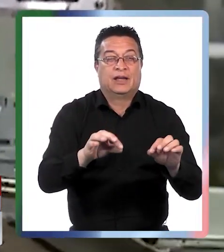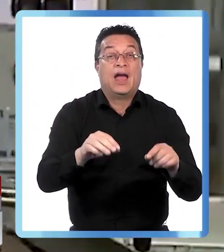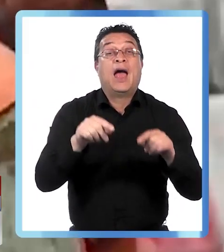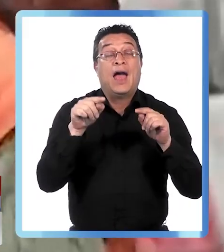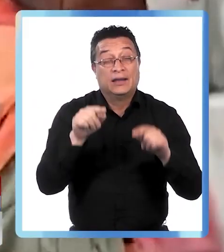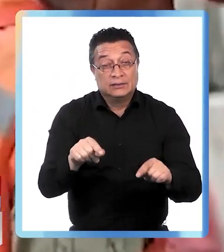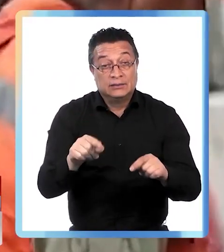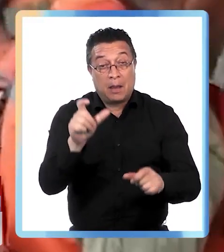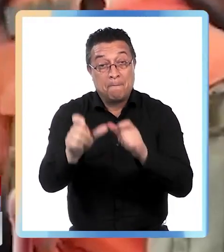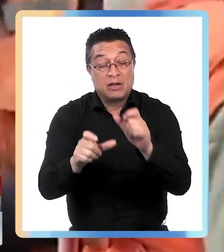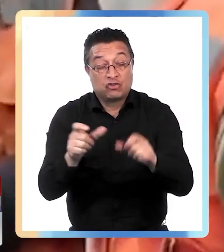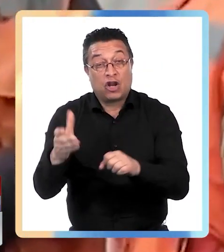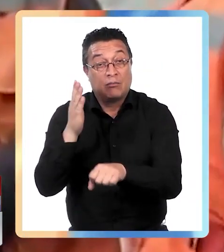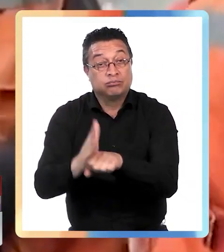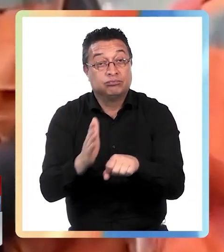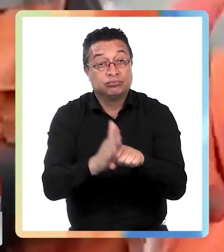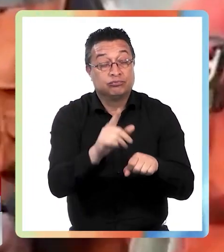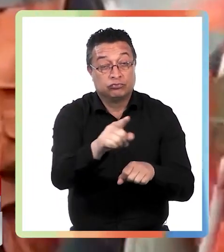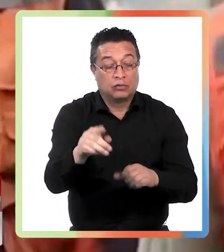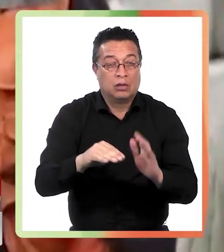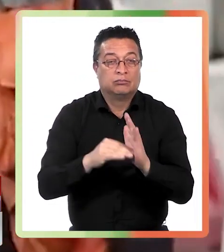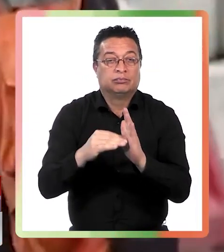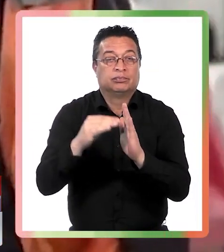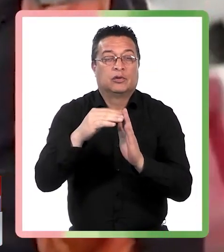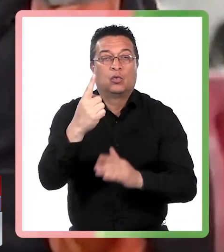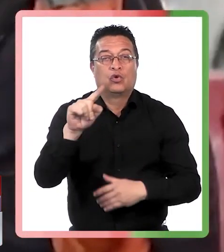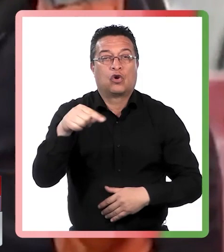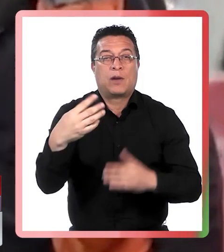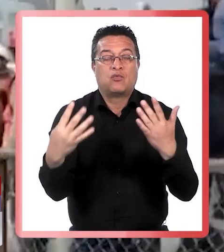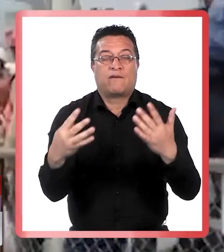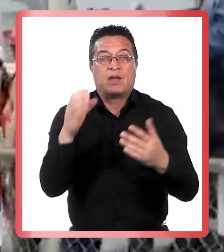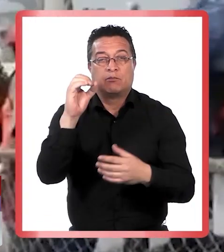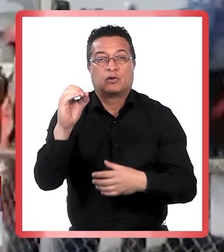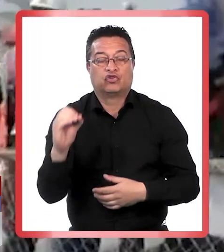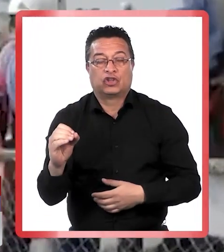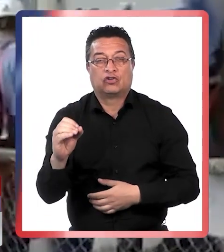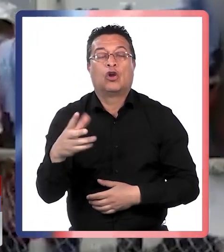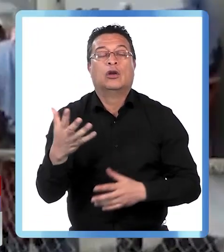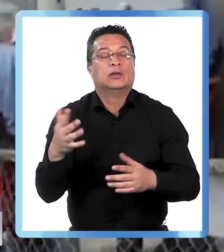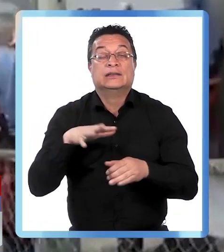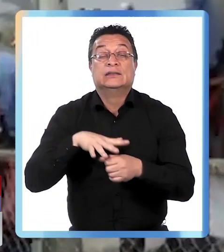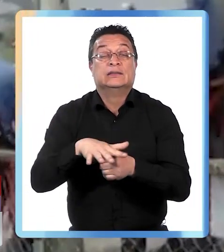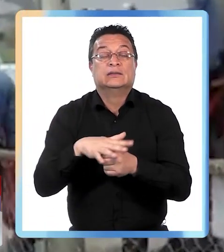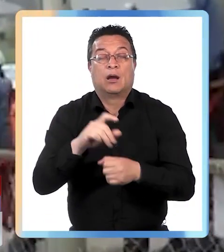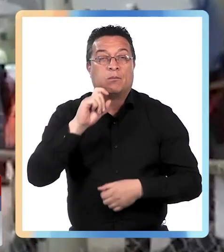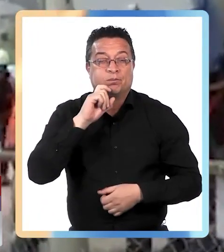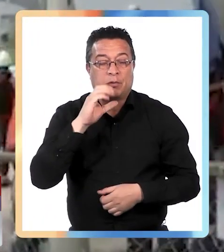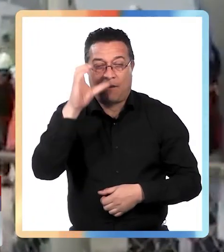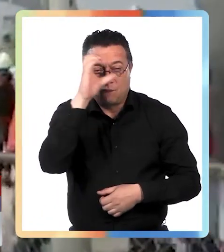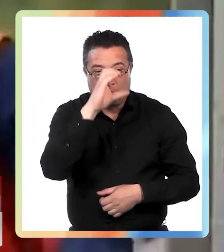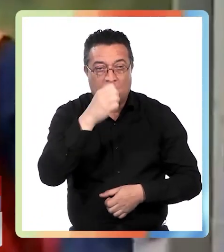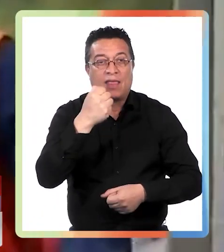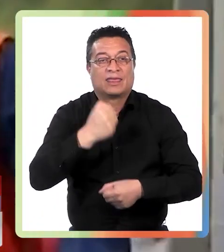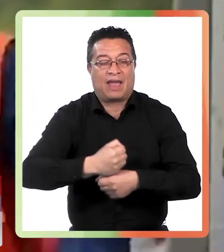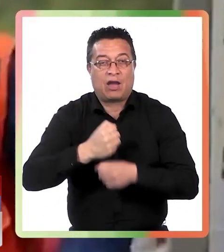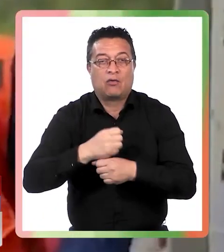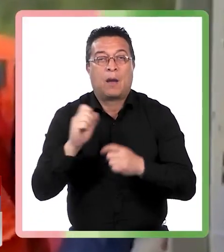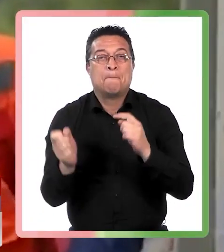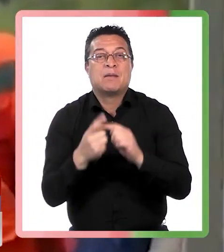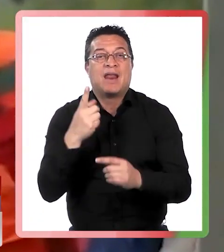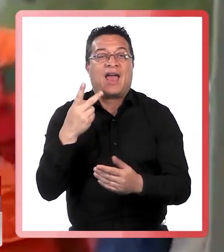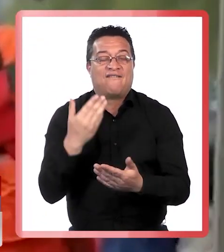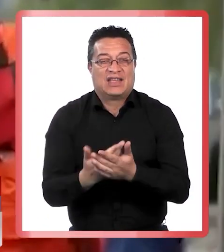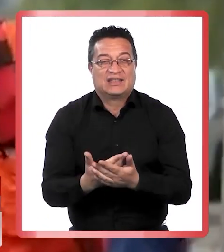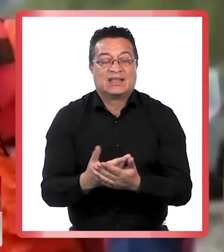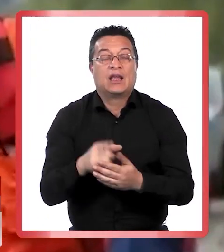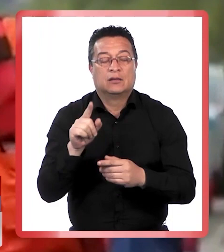por su parte las personas desocupadas aumentaron un 1,9% insidida por quienes buscan trabajo por primera